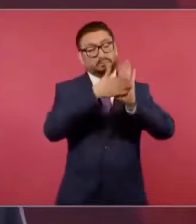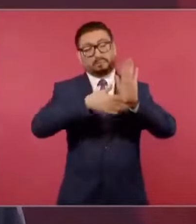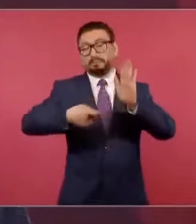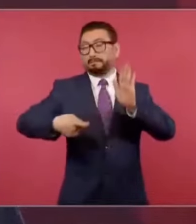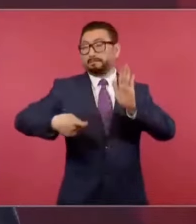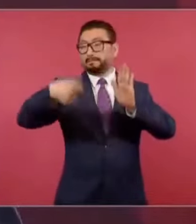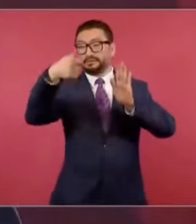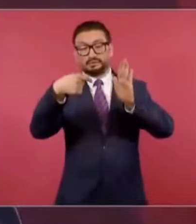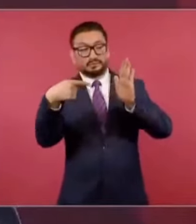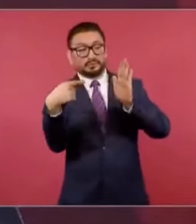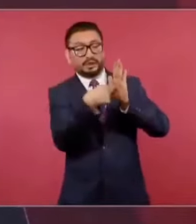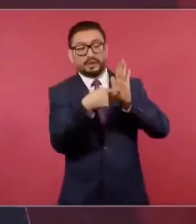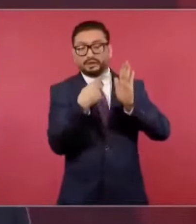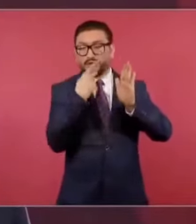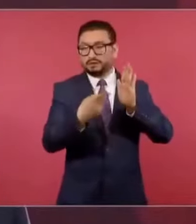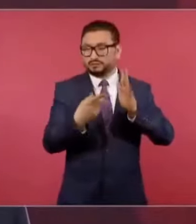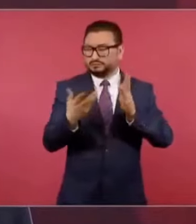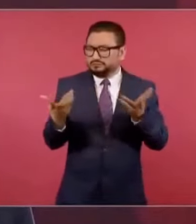pues sí,